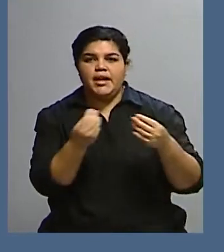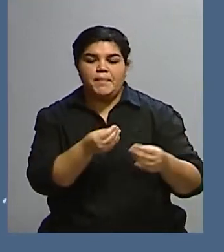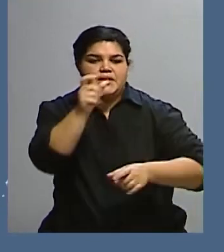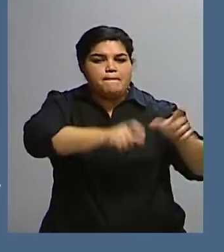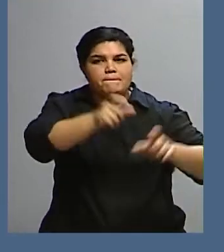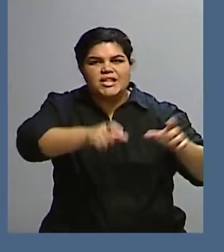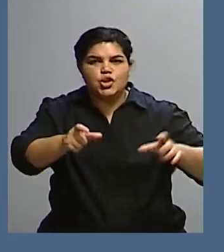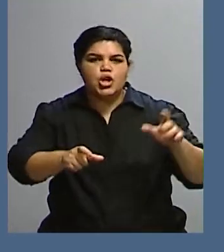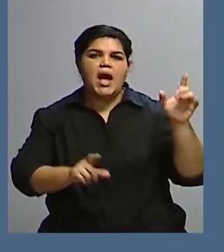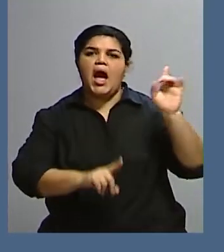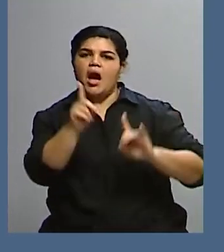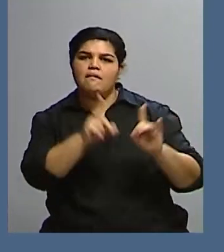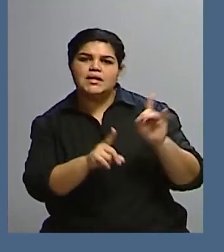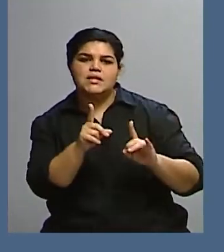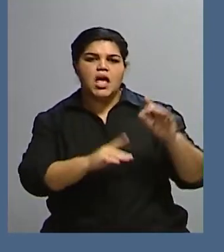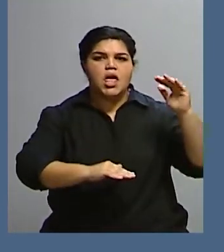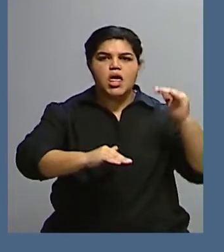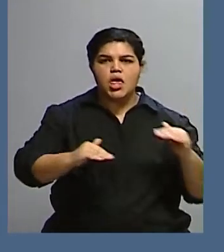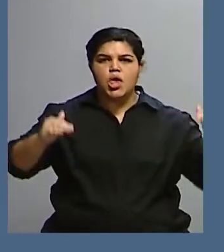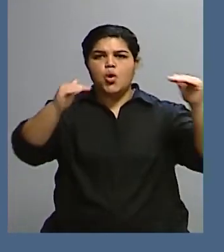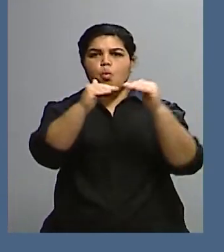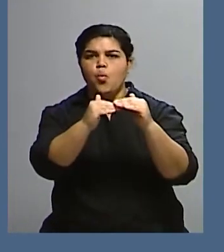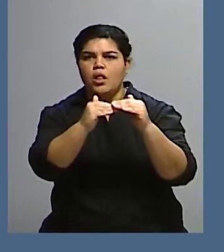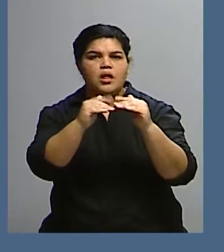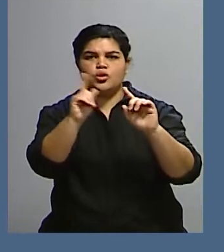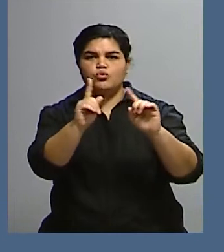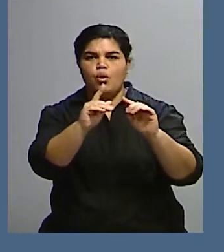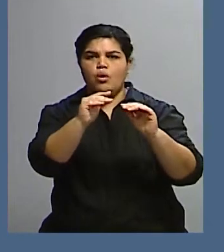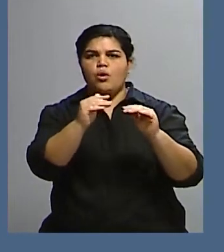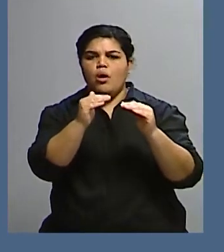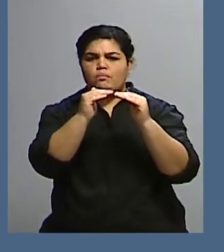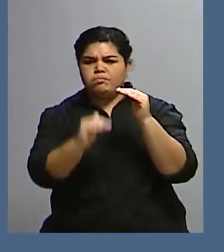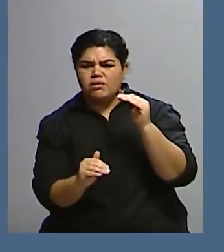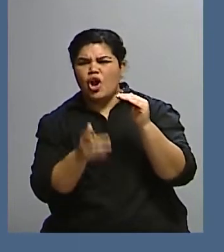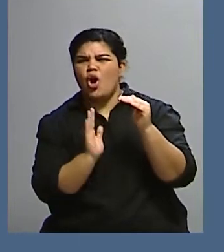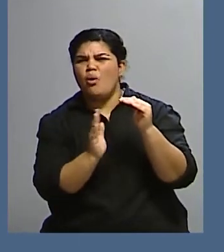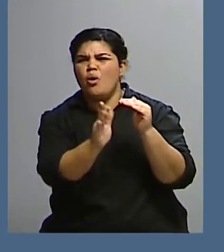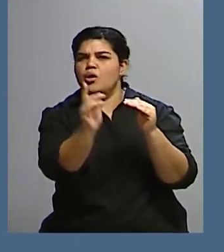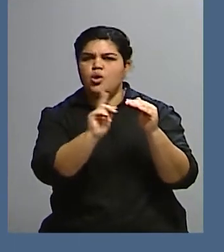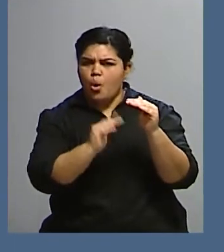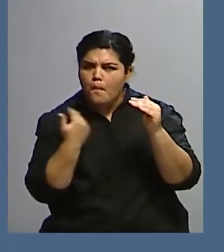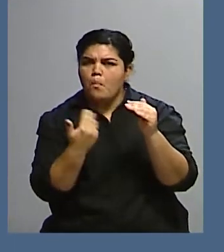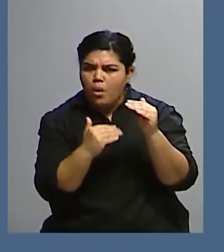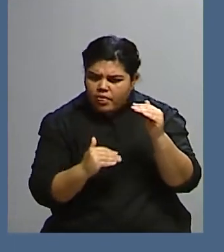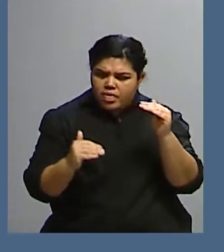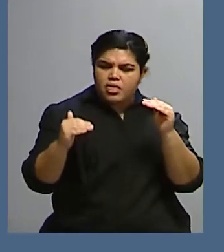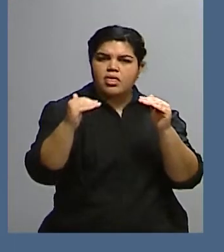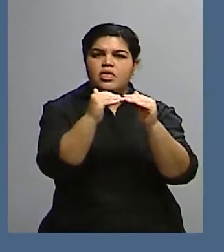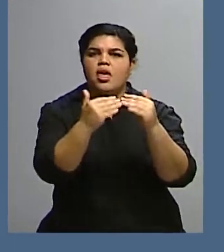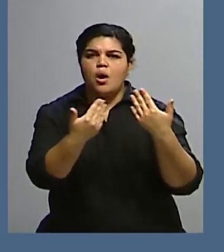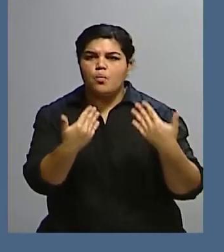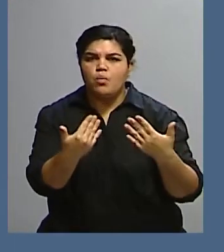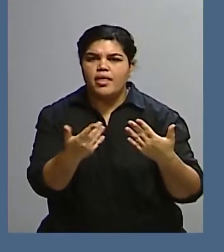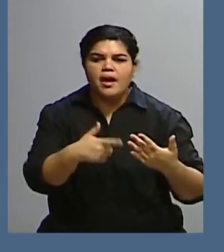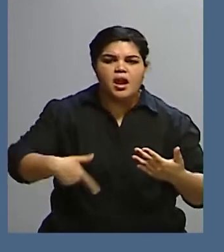de desigualdad, no sigan estando en esta situación de desigualdad y puedan acceder a una salud pública de